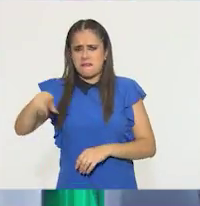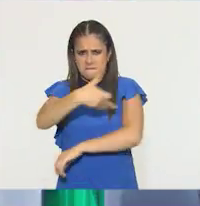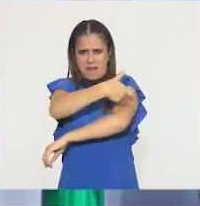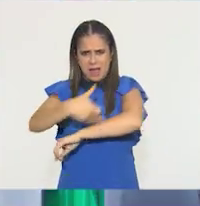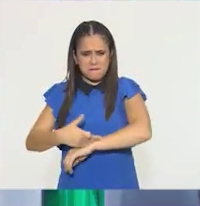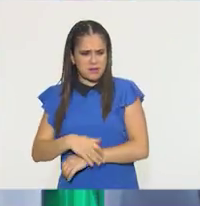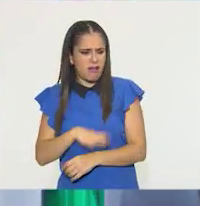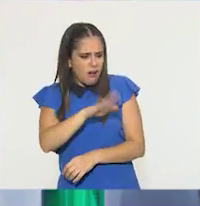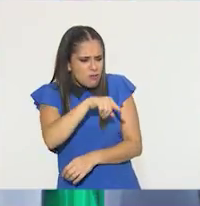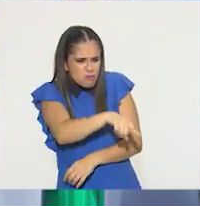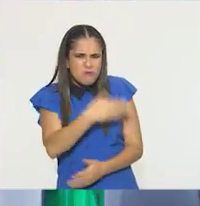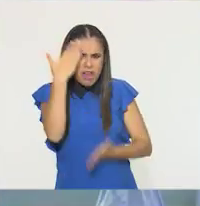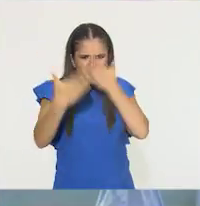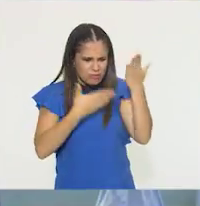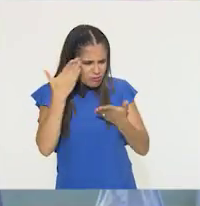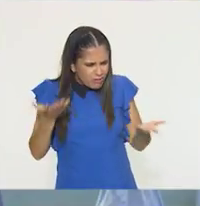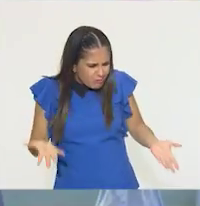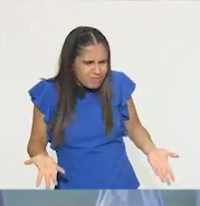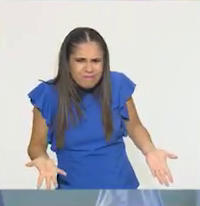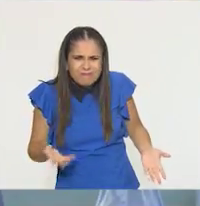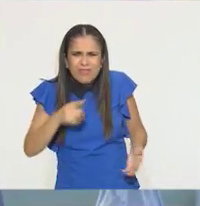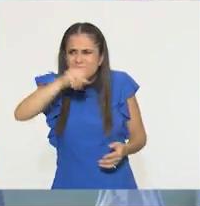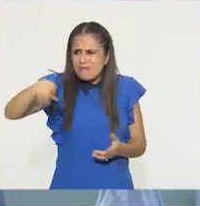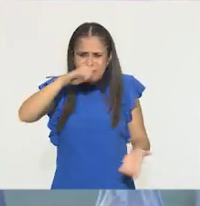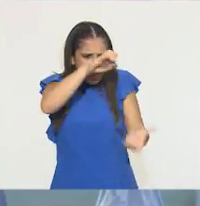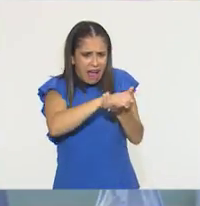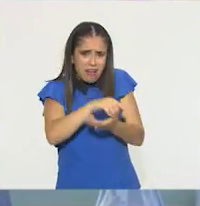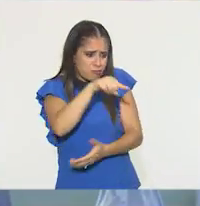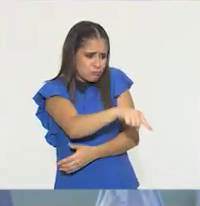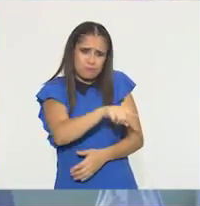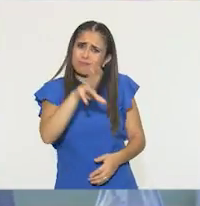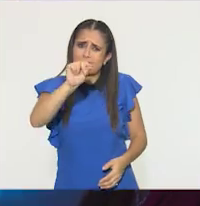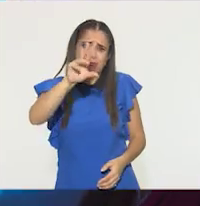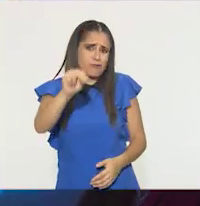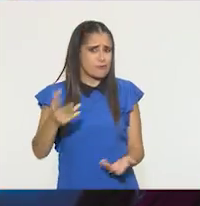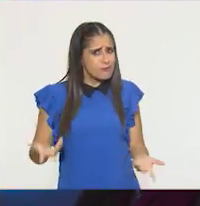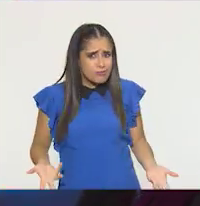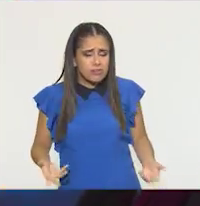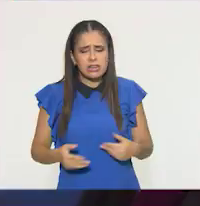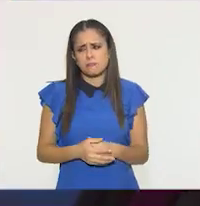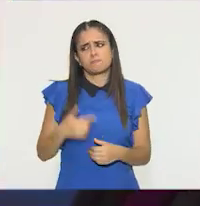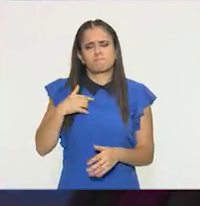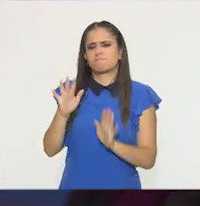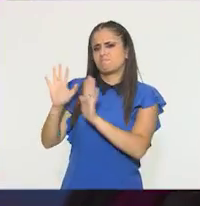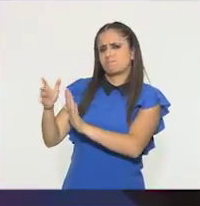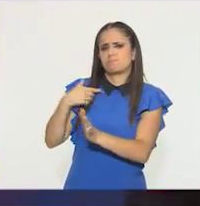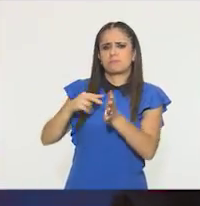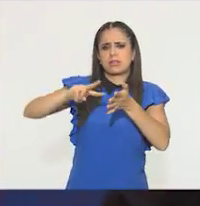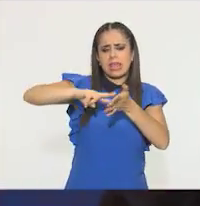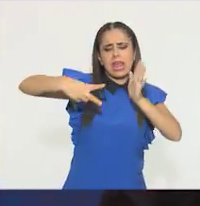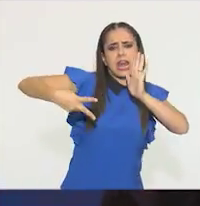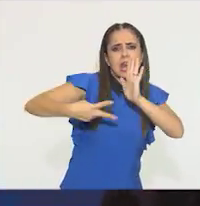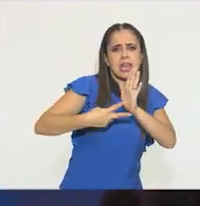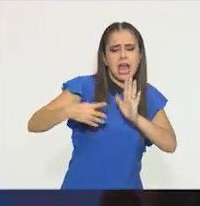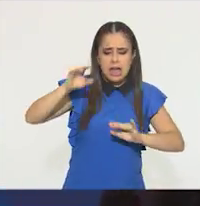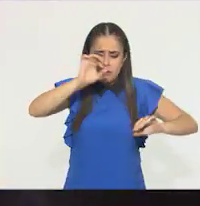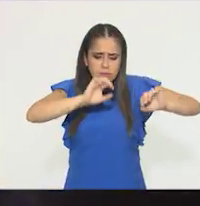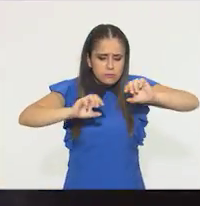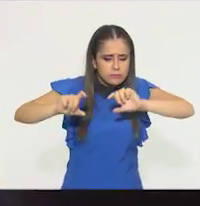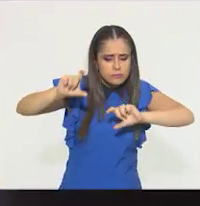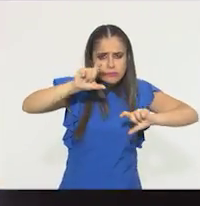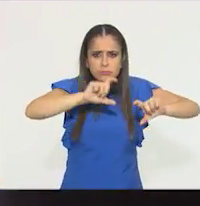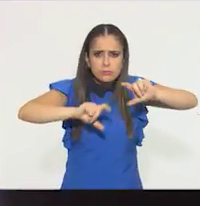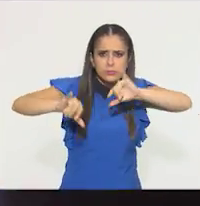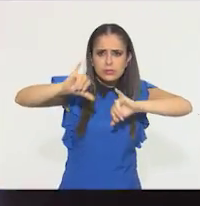¿Por qué estudias eso? Nadie se va a querer casar contigo. Decidí estudiar ingeniería bioquímica porque me ayudó a entender